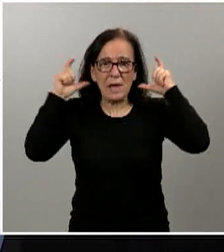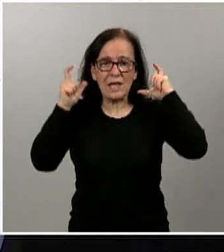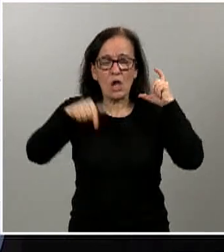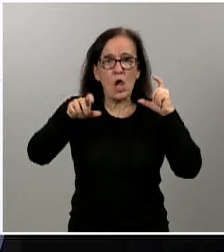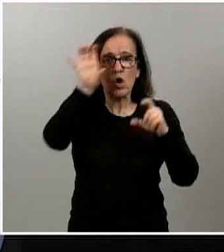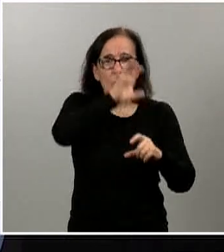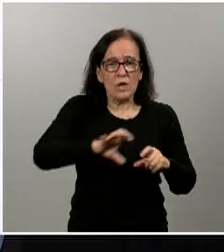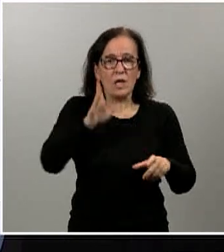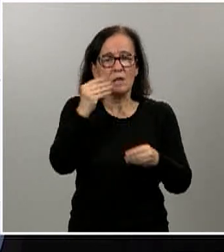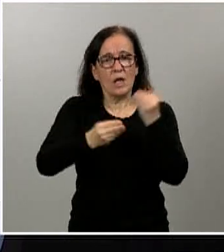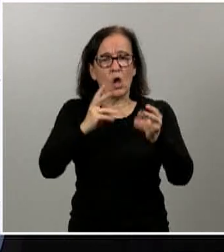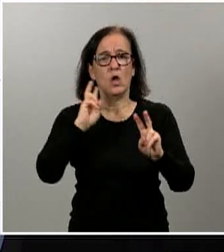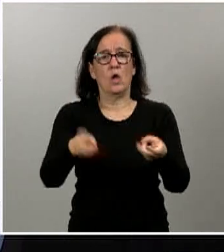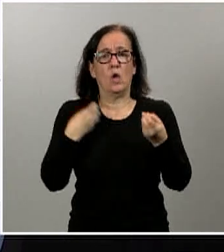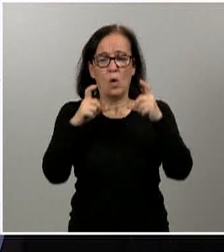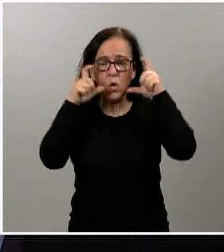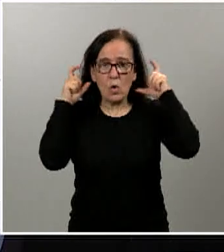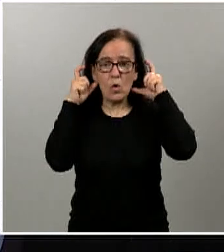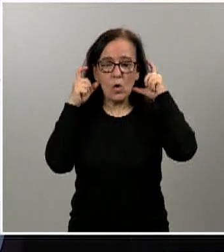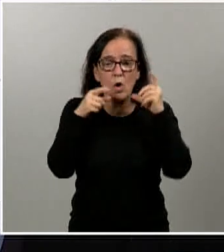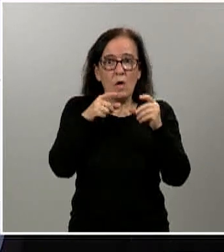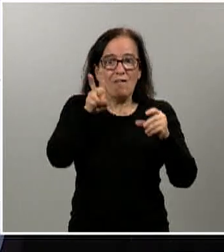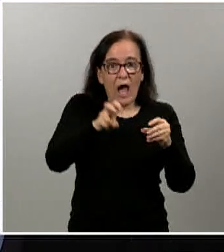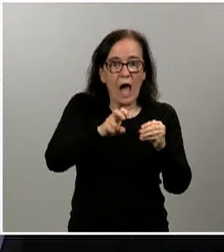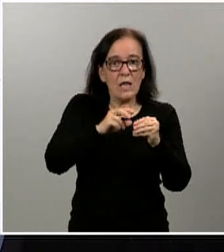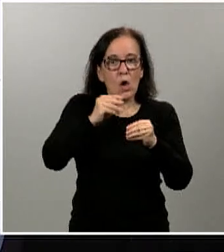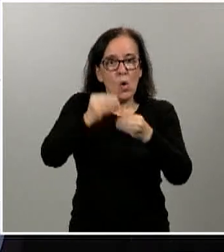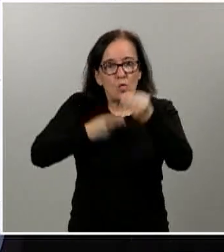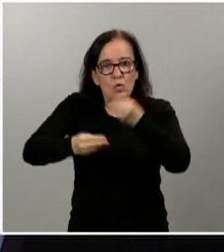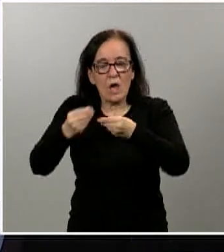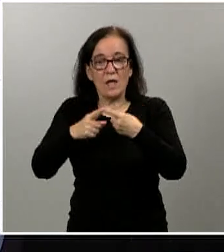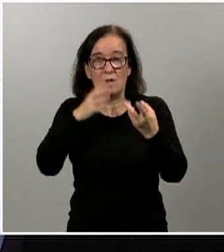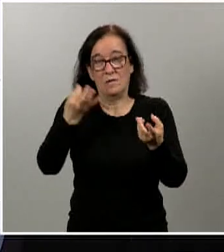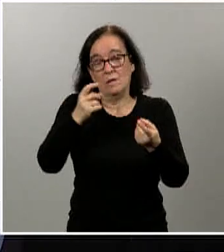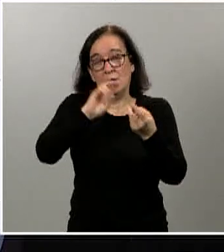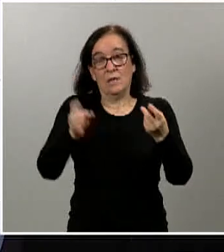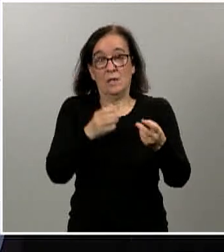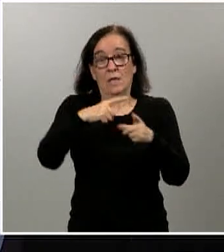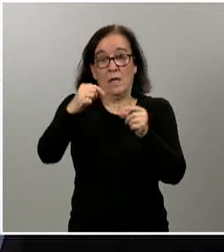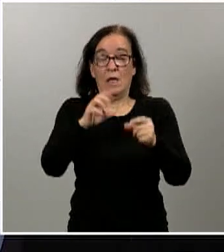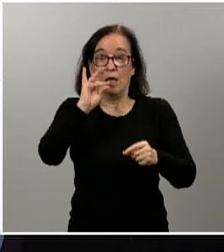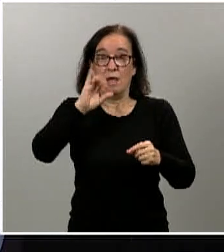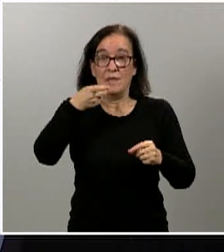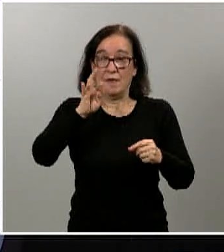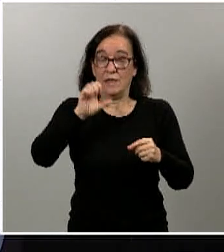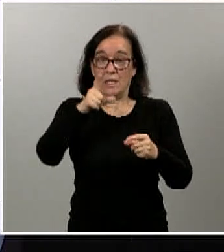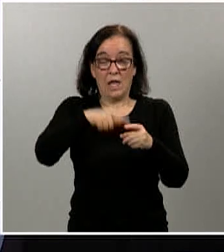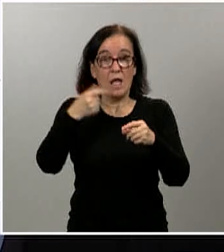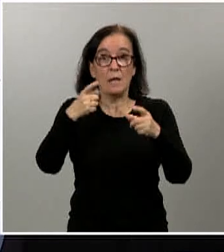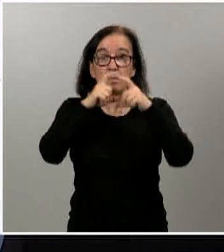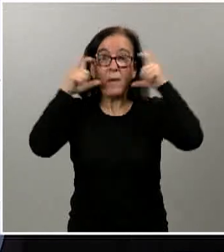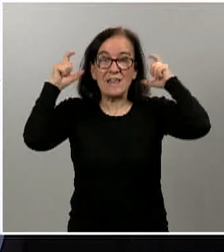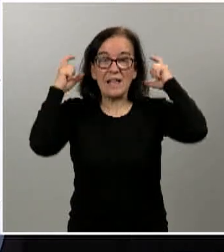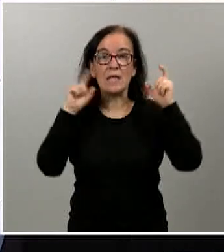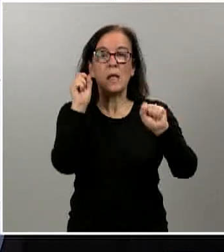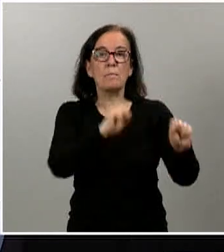reutilizarlas que hoy se han recibido? O Estrella Digital que pregunta si consideran que las mascarillas de protección como mascarillas tendrá